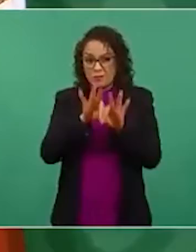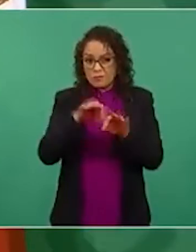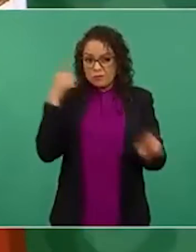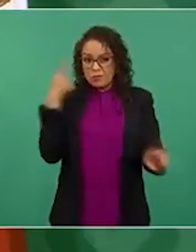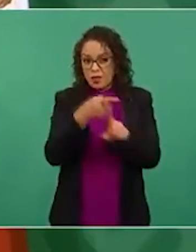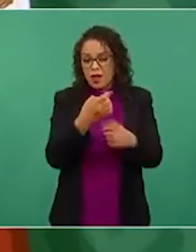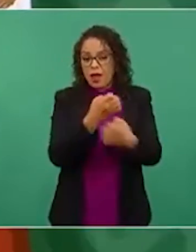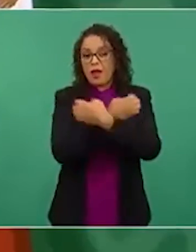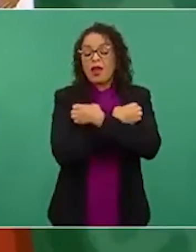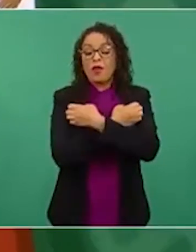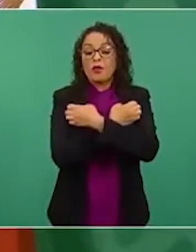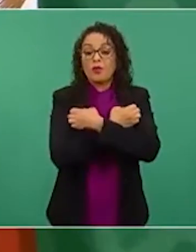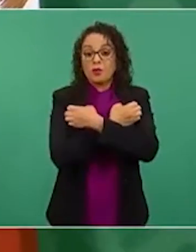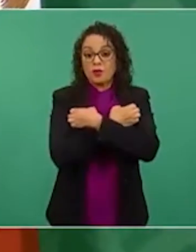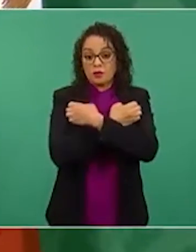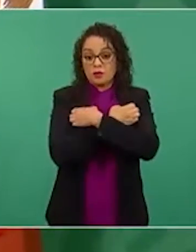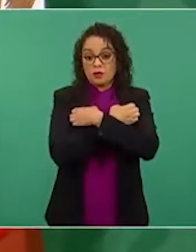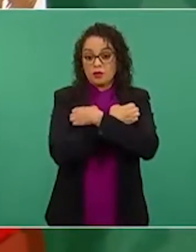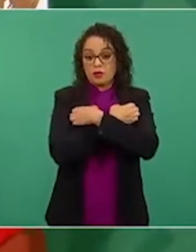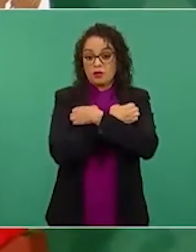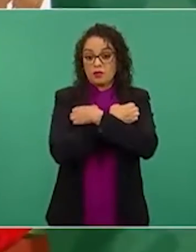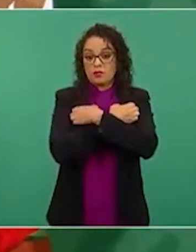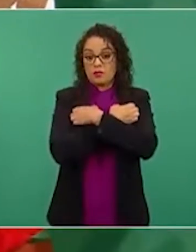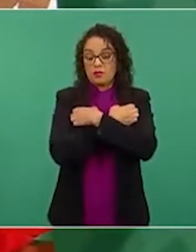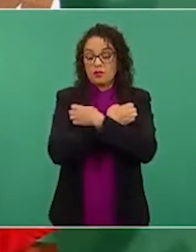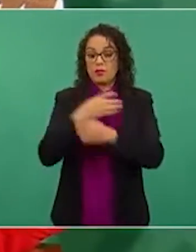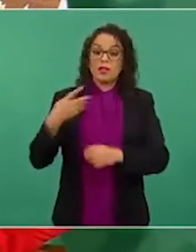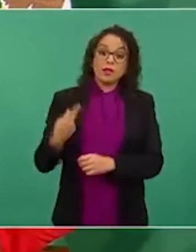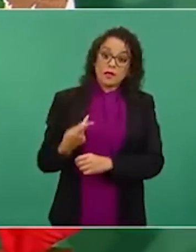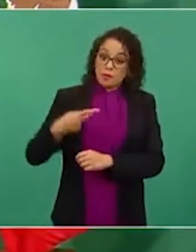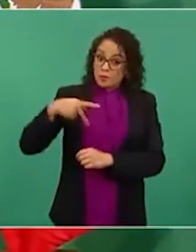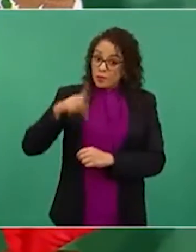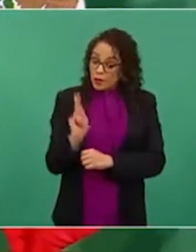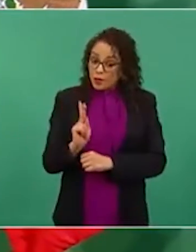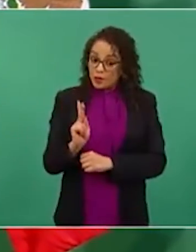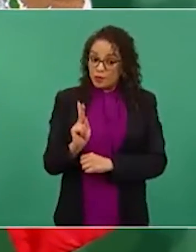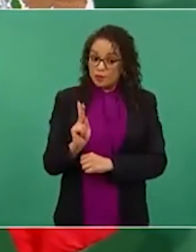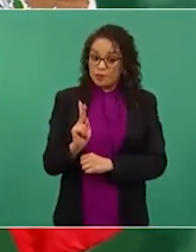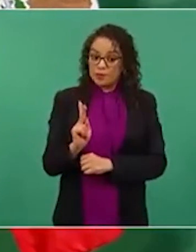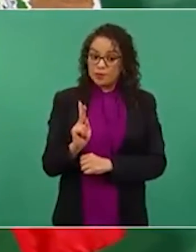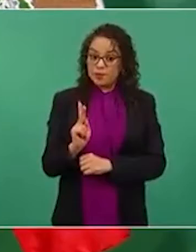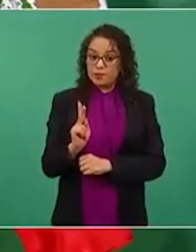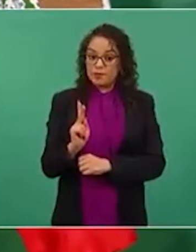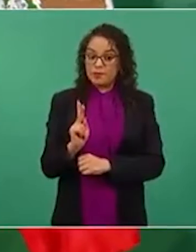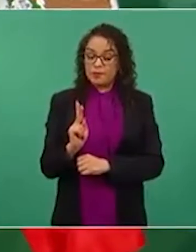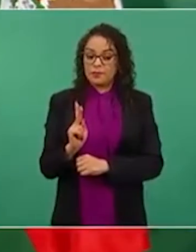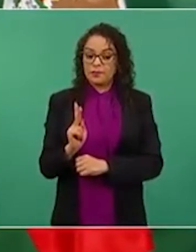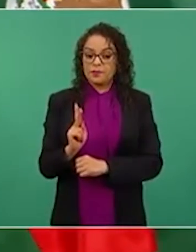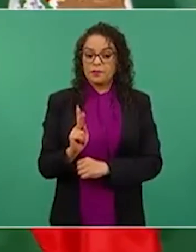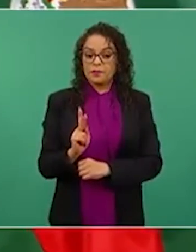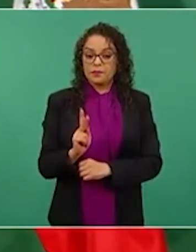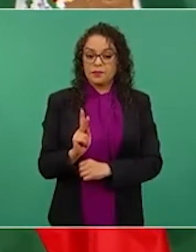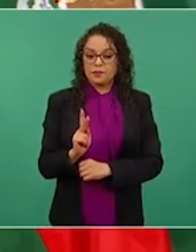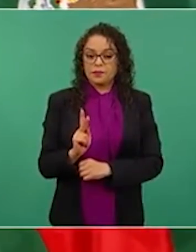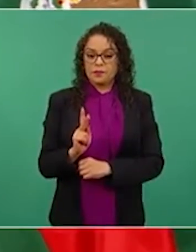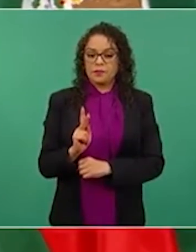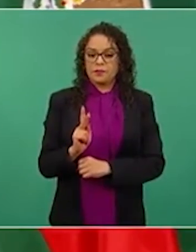pero sí, no debe ser un instrumento, un medio